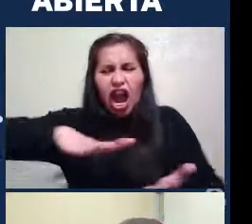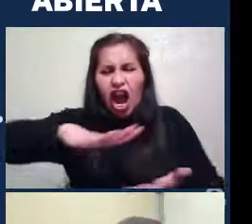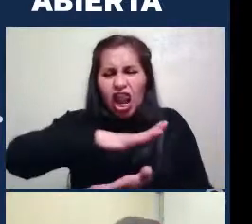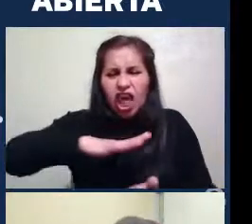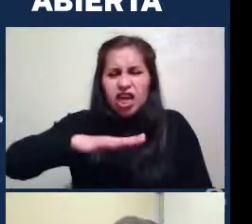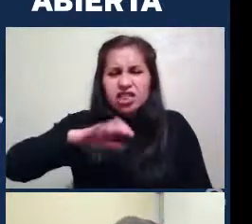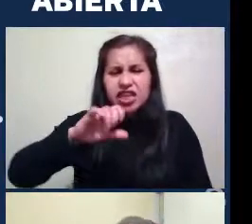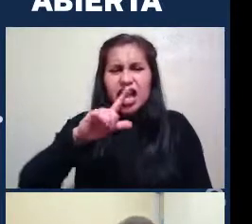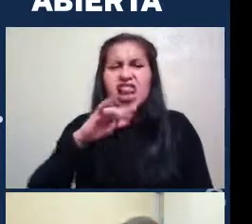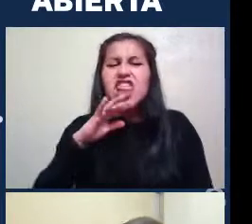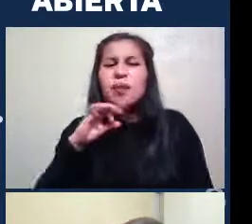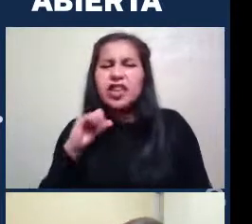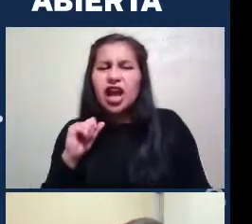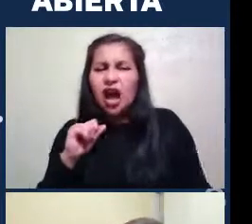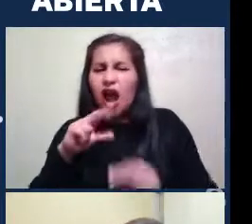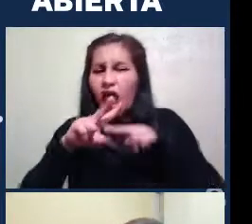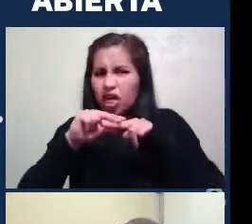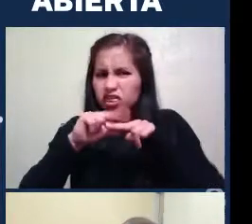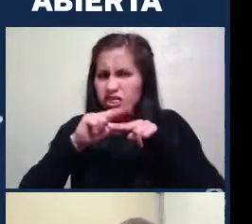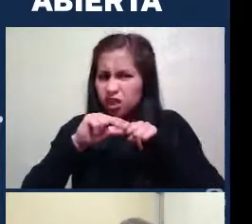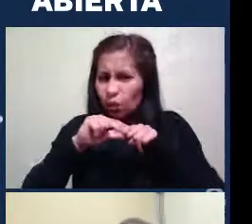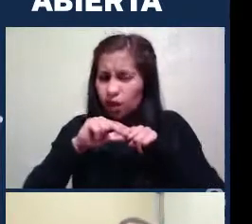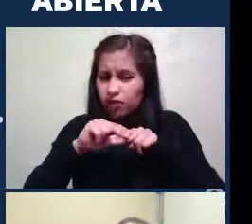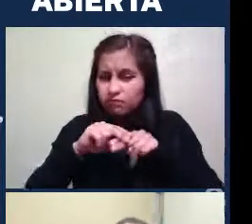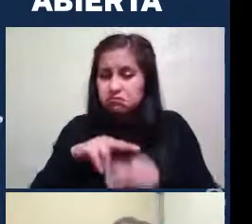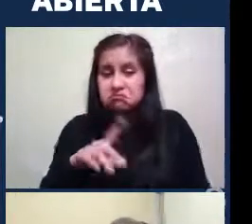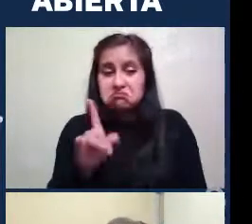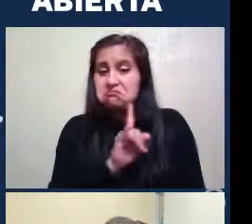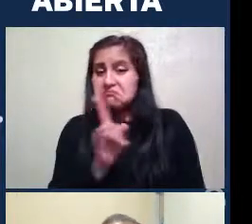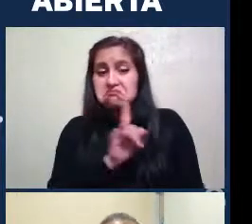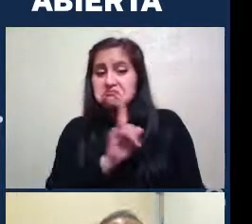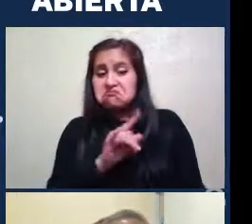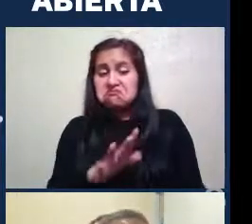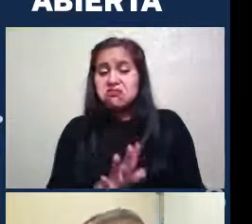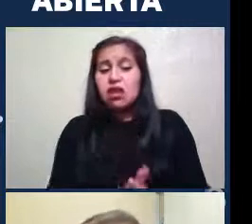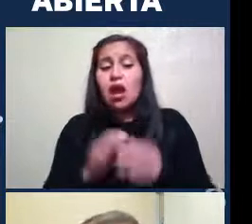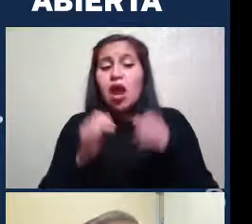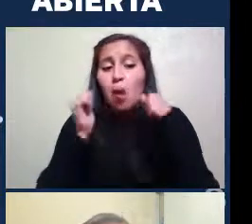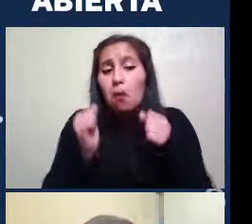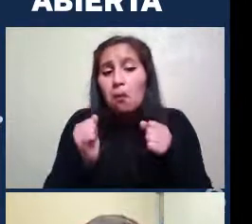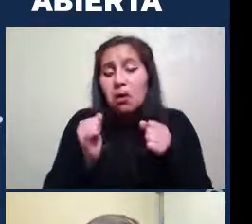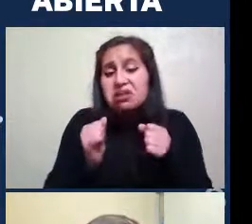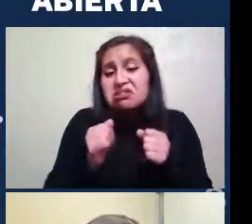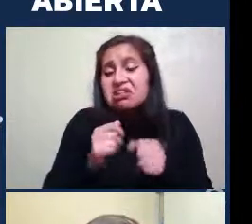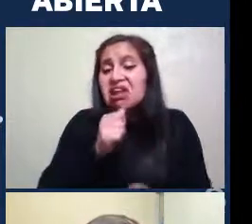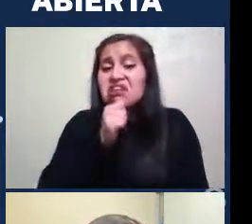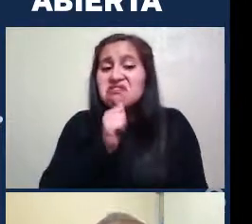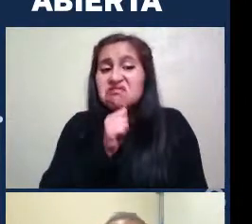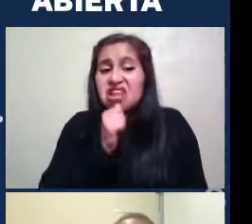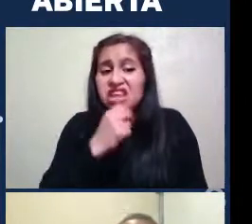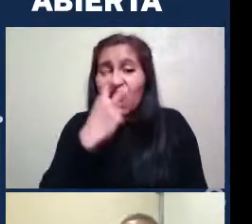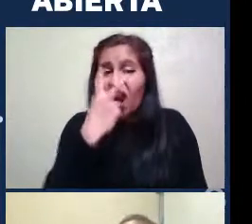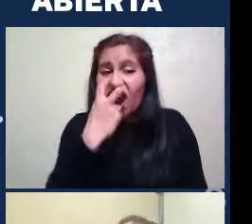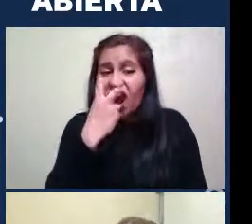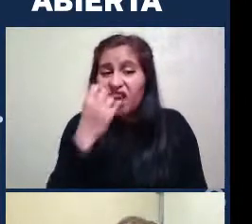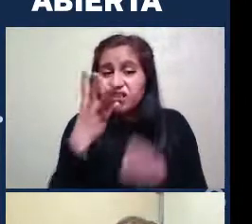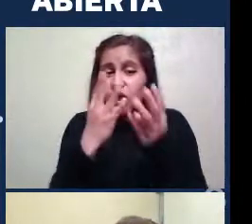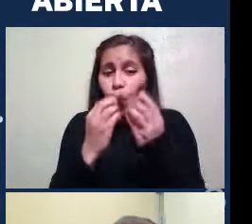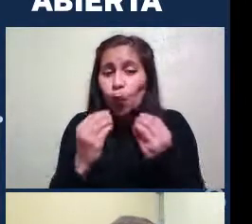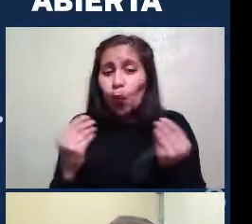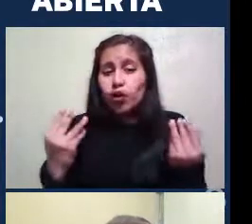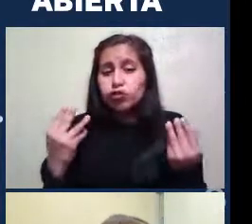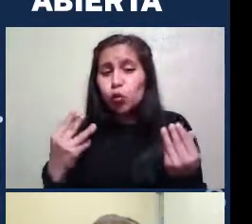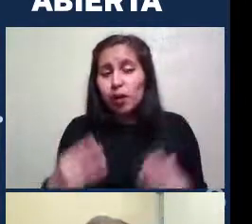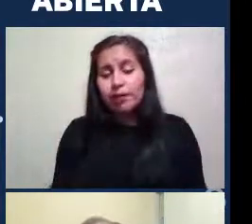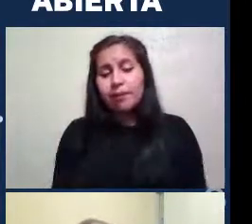Tú puedes tener Una galaxia Espiral Que sea muy antigua Pero que todavía No haya consumido Todo su gas Mientras que Tú